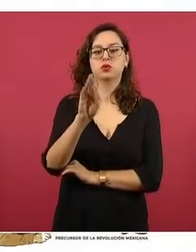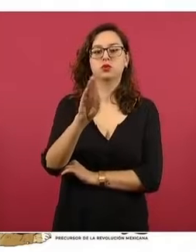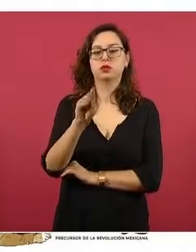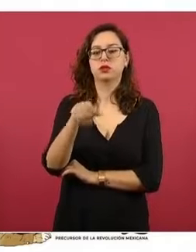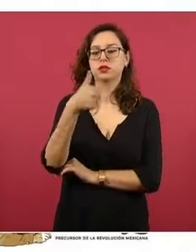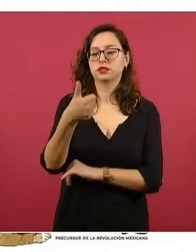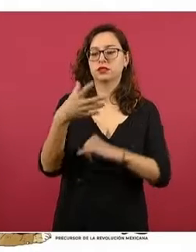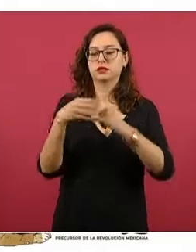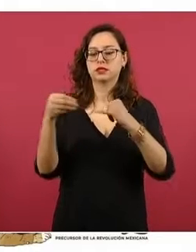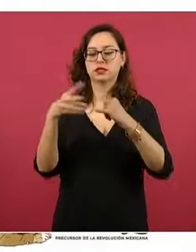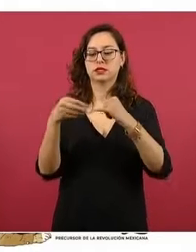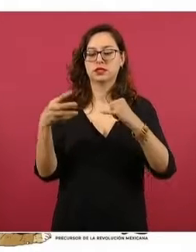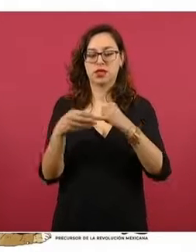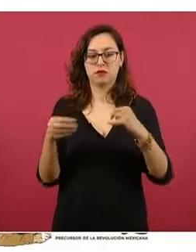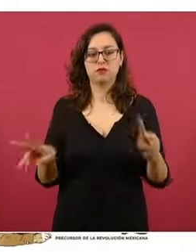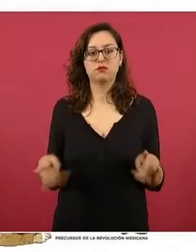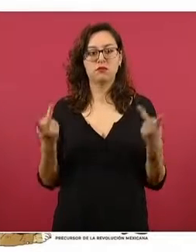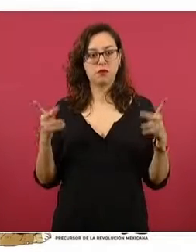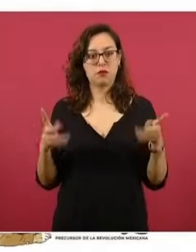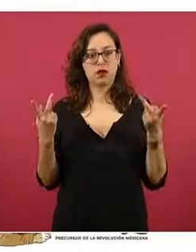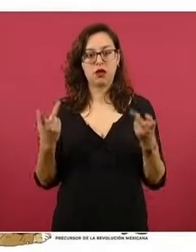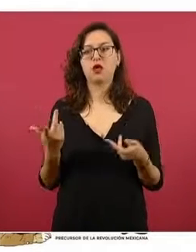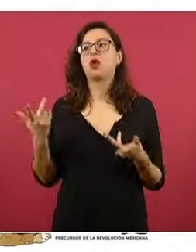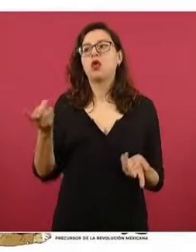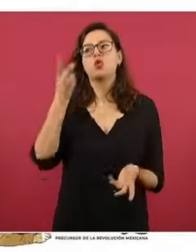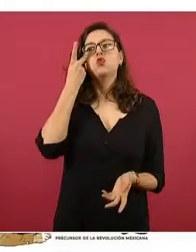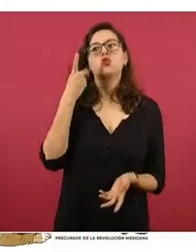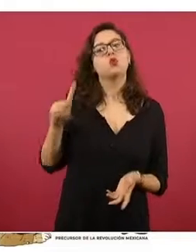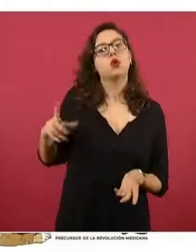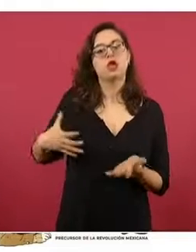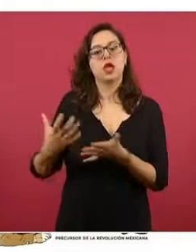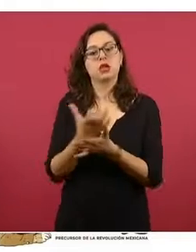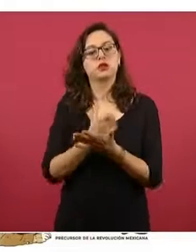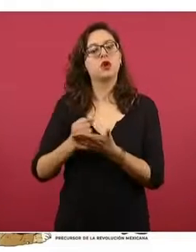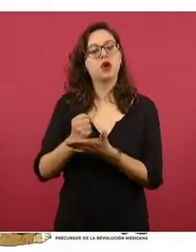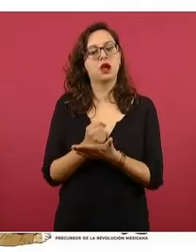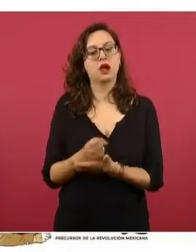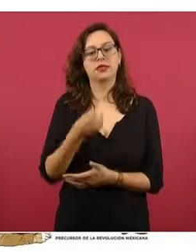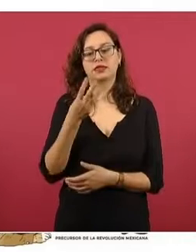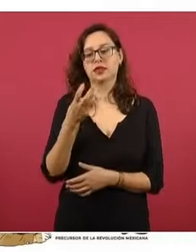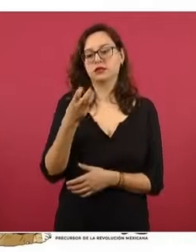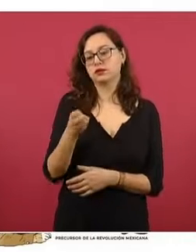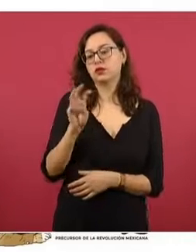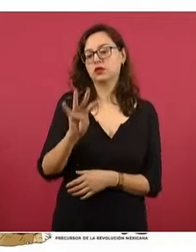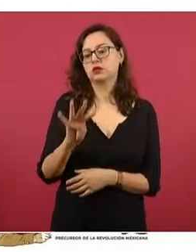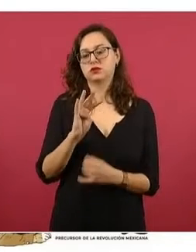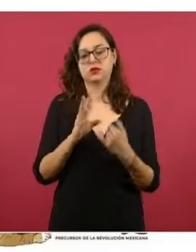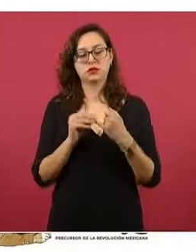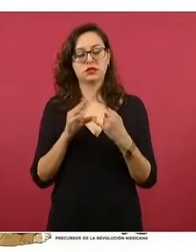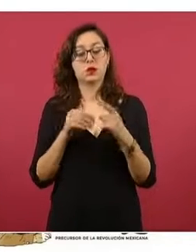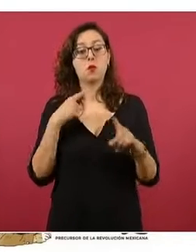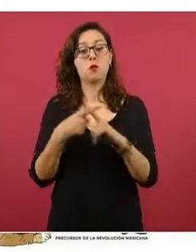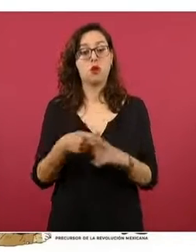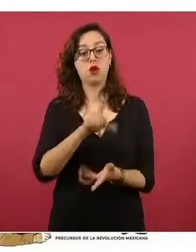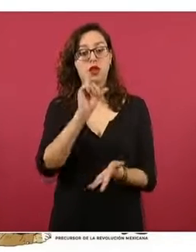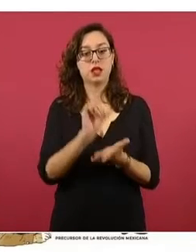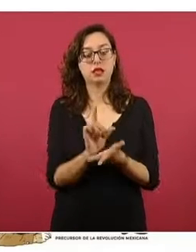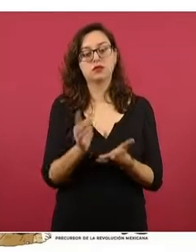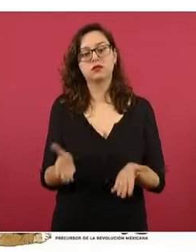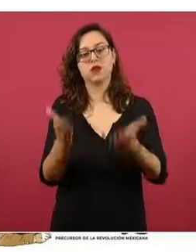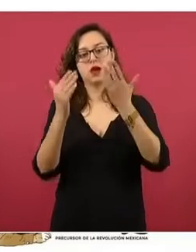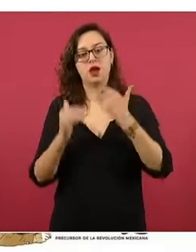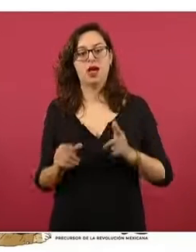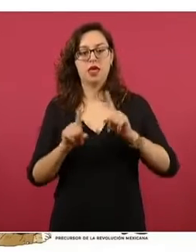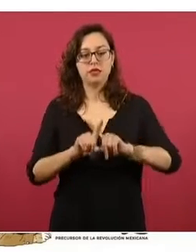96 centavos, precio al público, tres pesos con 19 centavos de margen. Mientras que móvil fue la